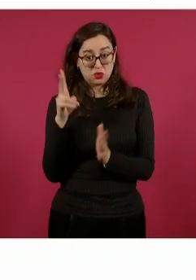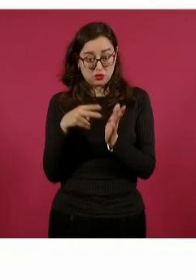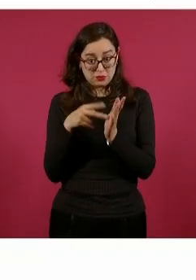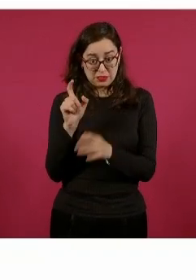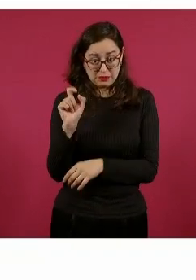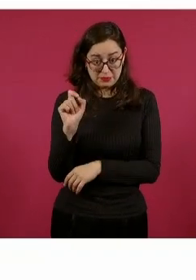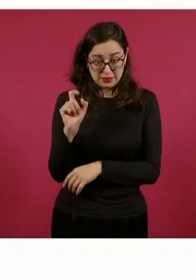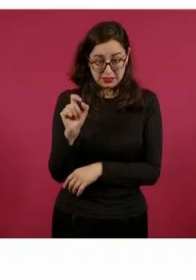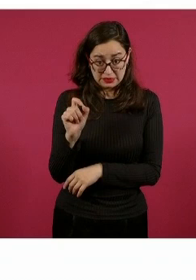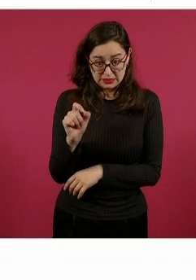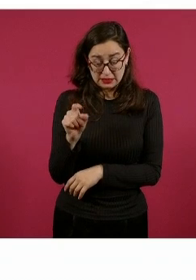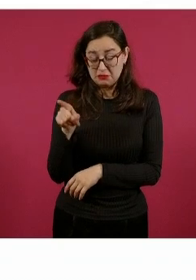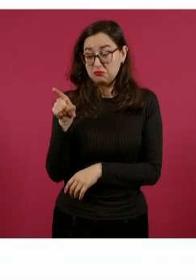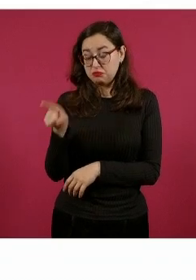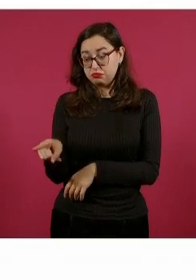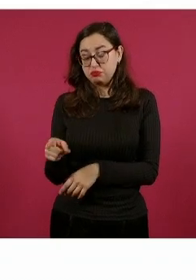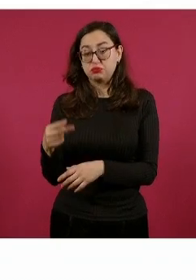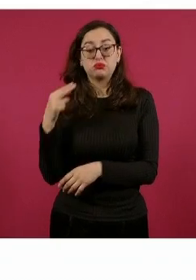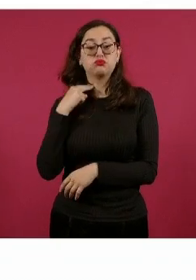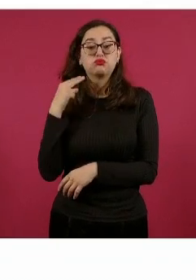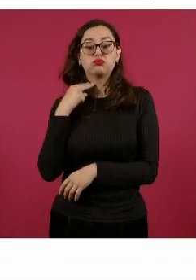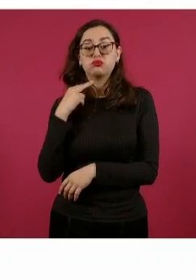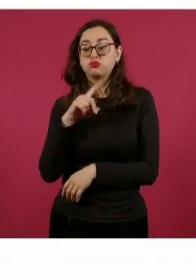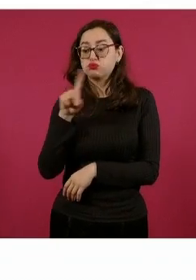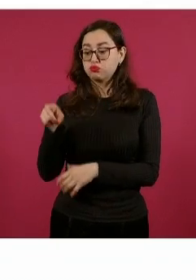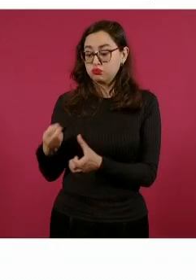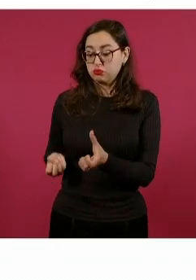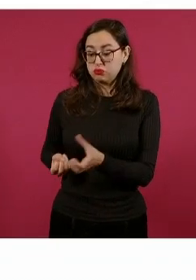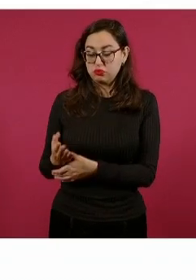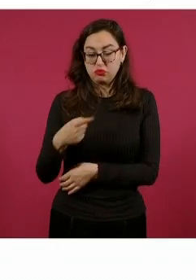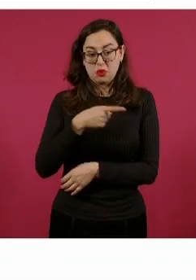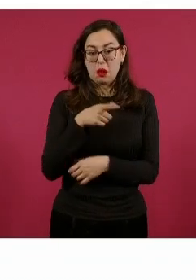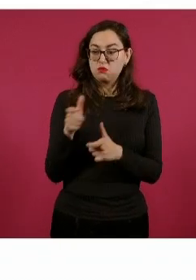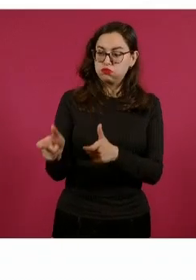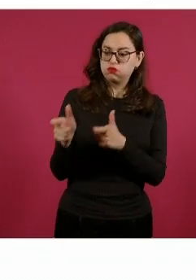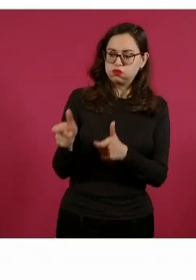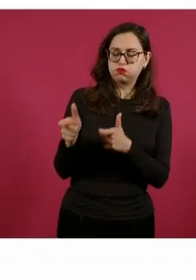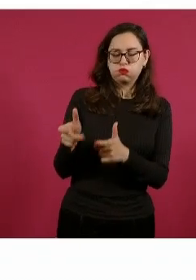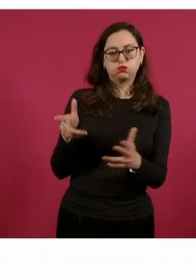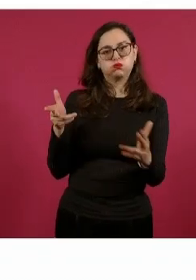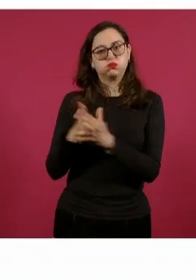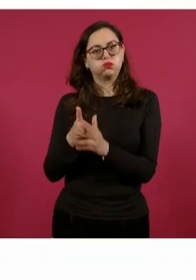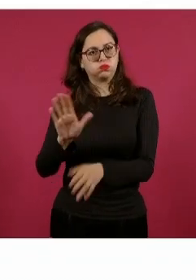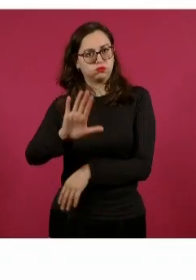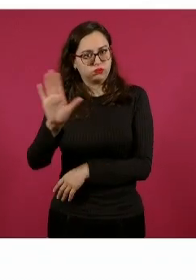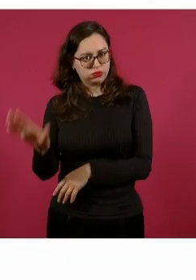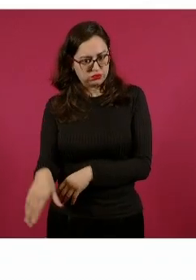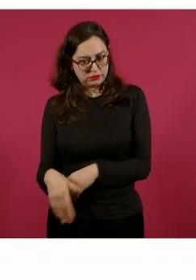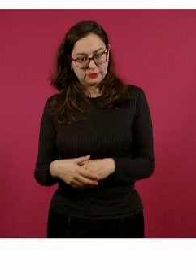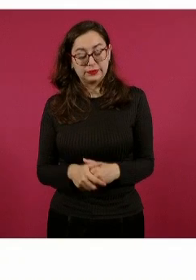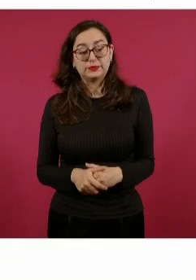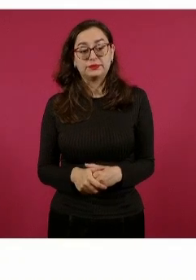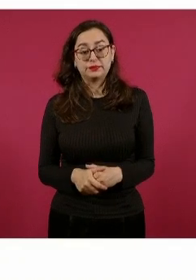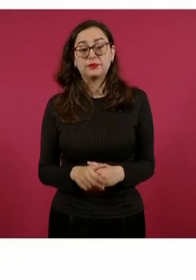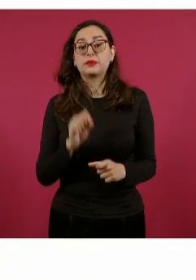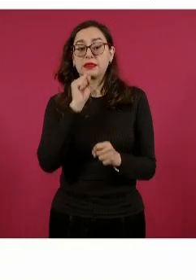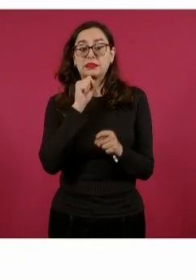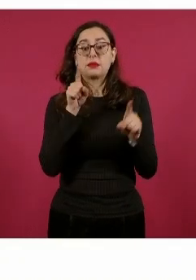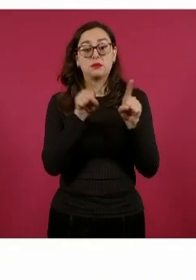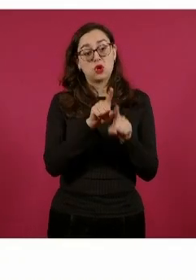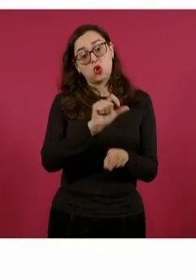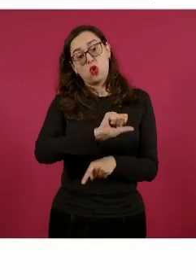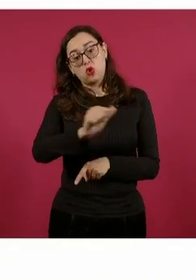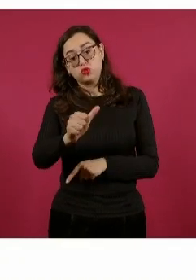notaría en Papantla, Veracruz y murió horas después en un hospital de Poza Rica. Por estos hechos también ya han sido sentenciadas